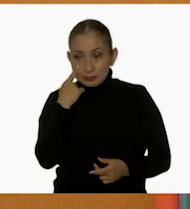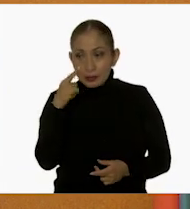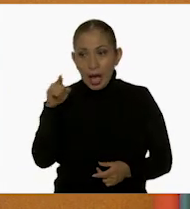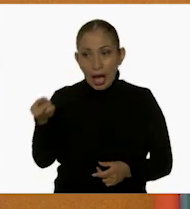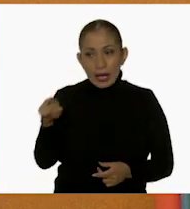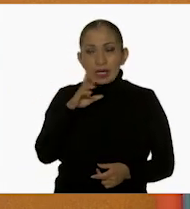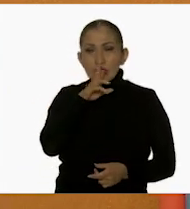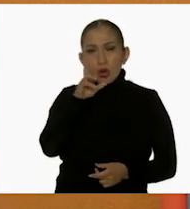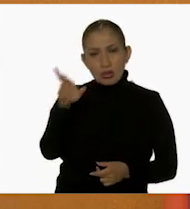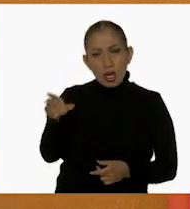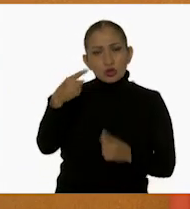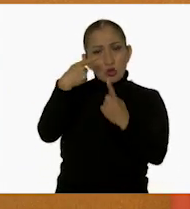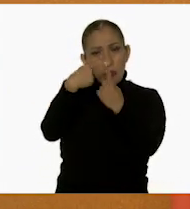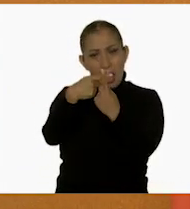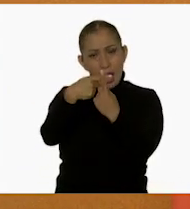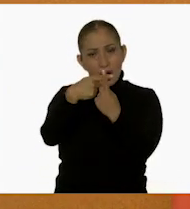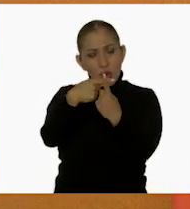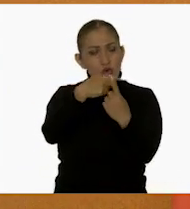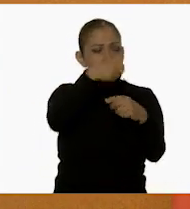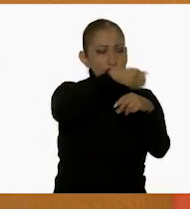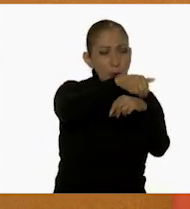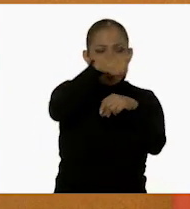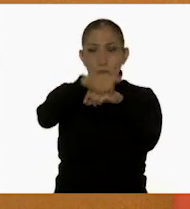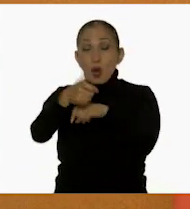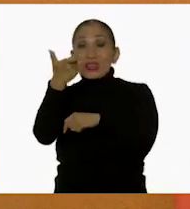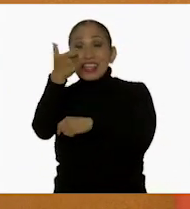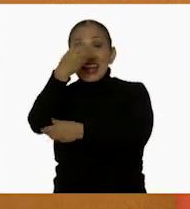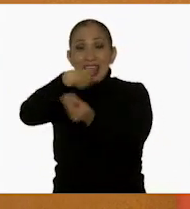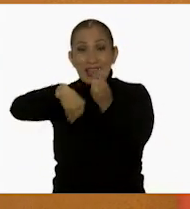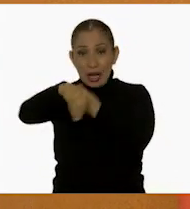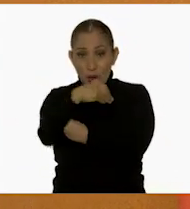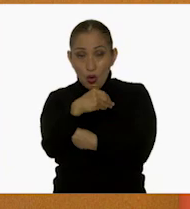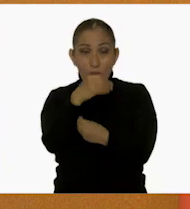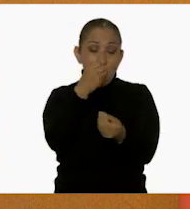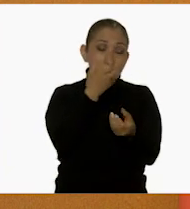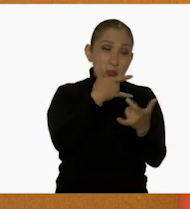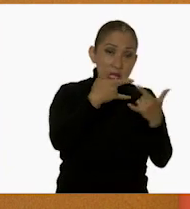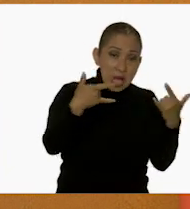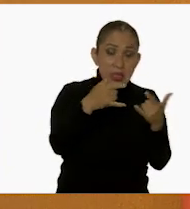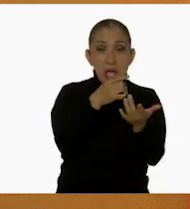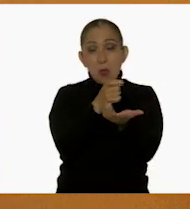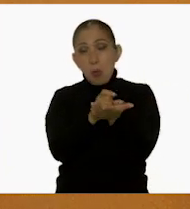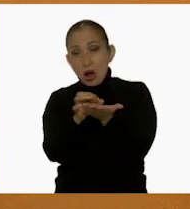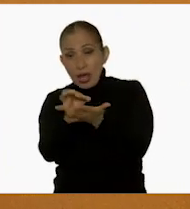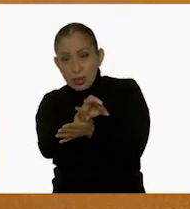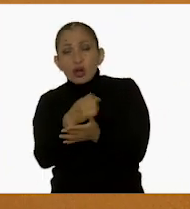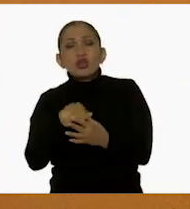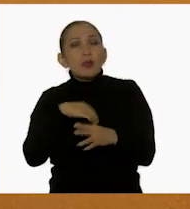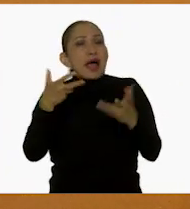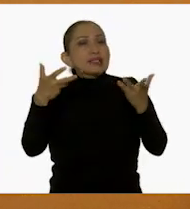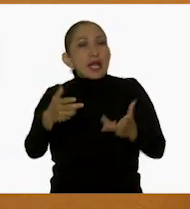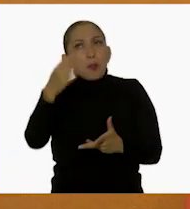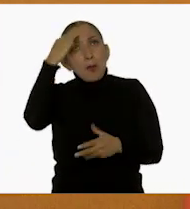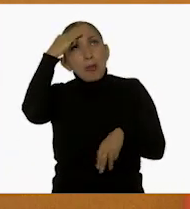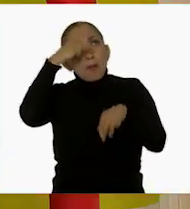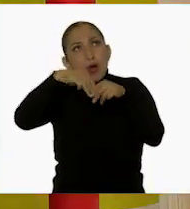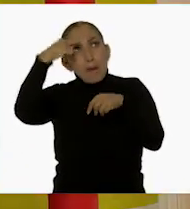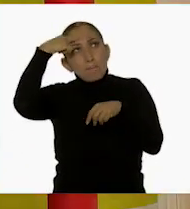lo pudieron resolver y sumaron las cantidades con dinero, billetes y monedas. Ajá. ¿Cómo lo podríamos hacer nosotros de forma mental?